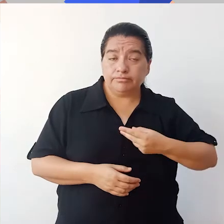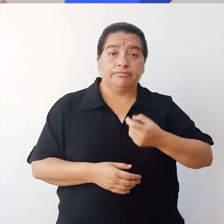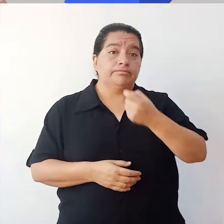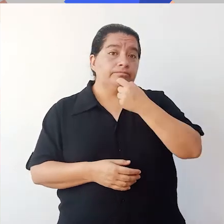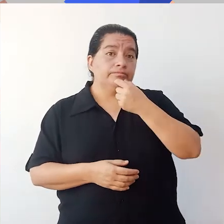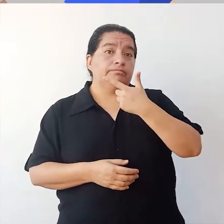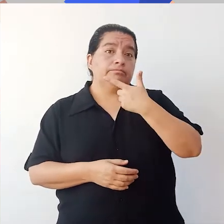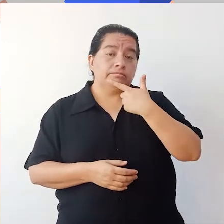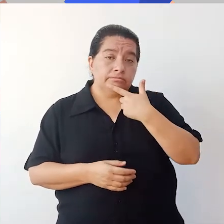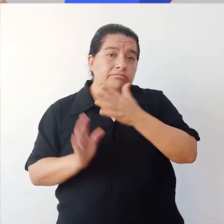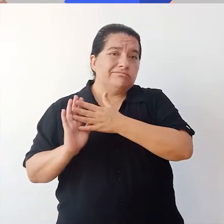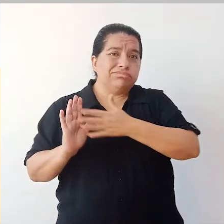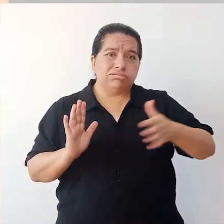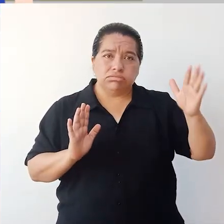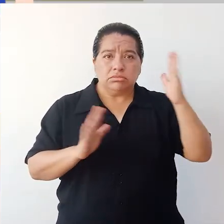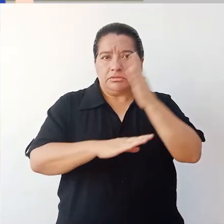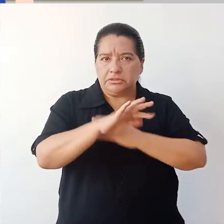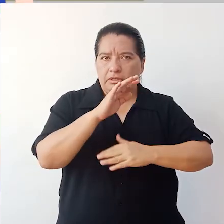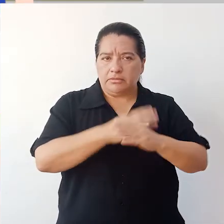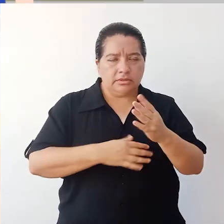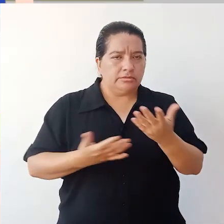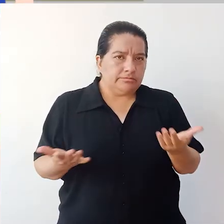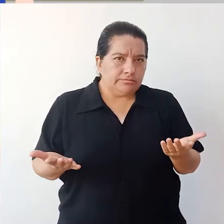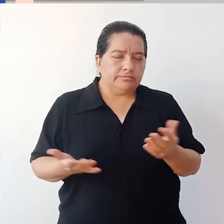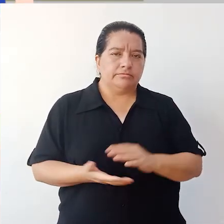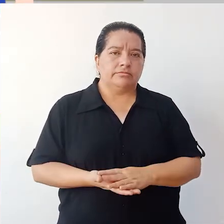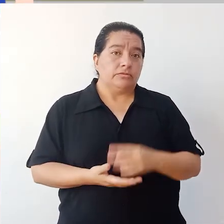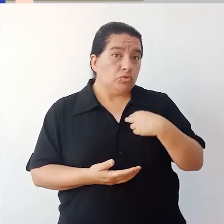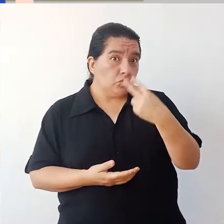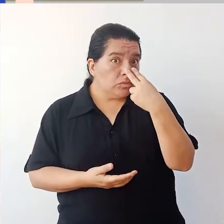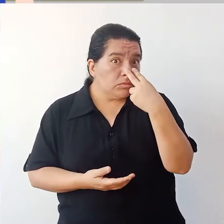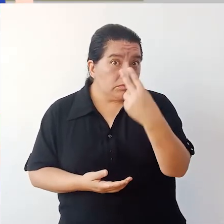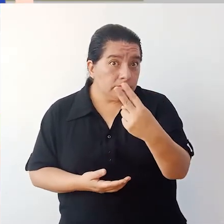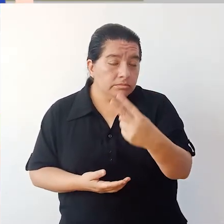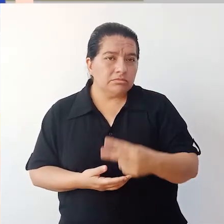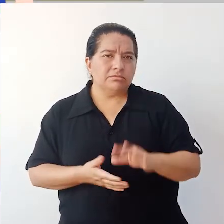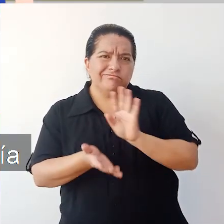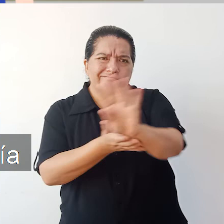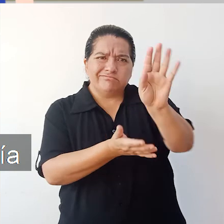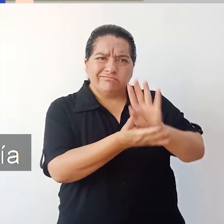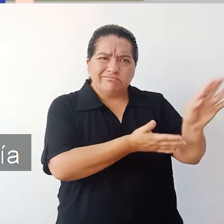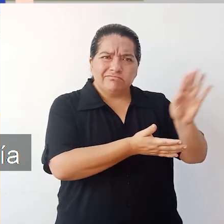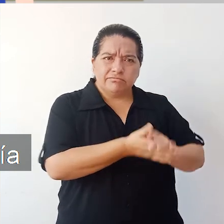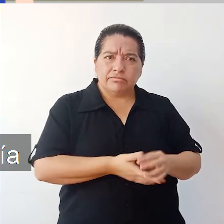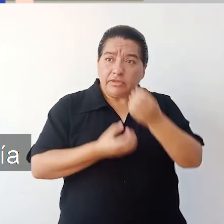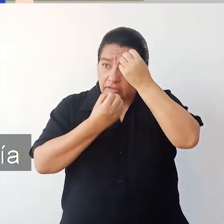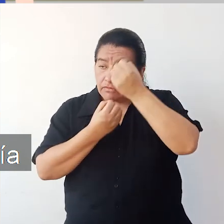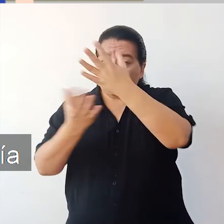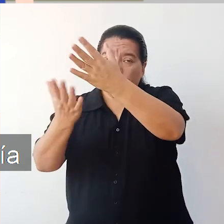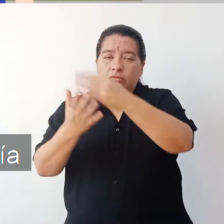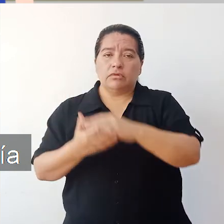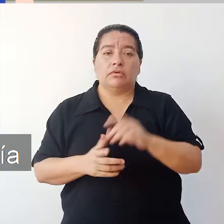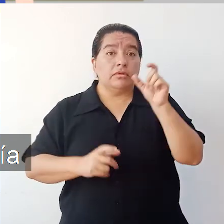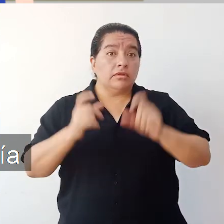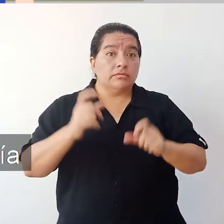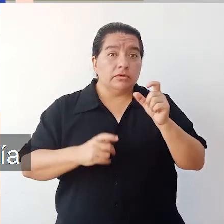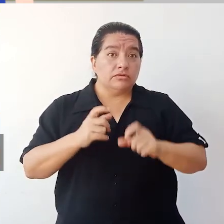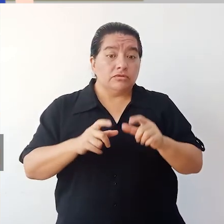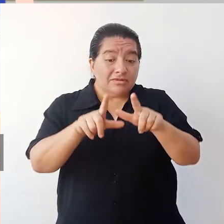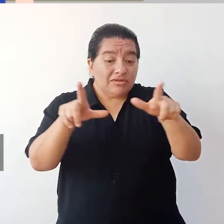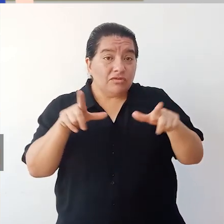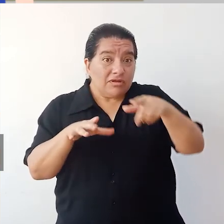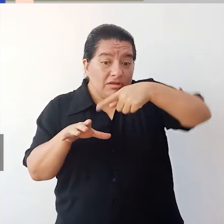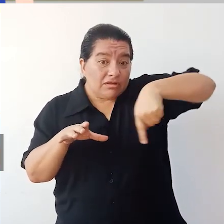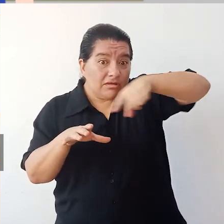discapacidad, entre otros. Si eres testigo de algún tipo de discriminación, comunícalo a los representantes de la